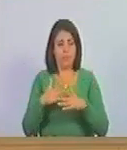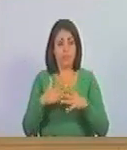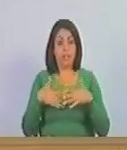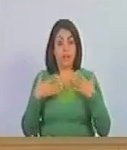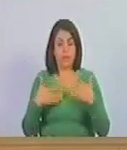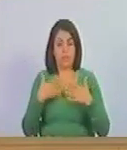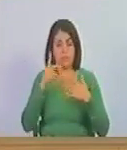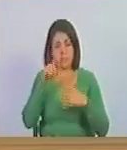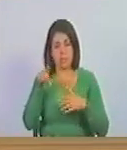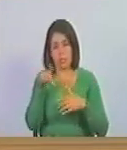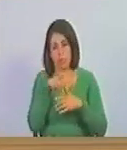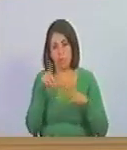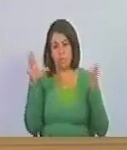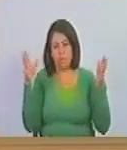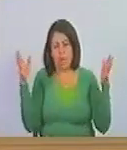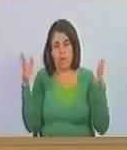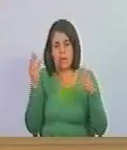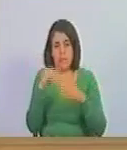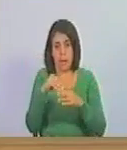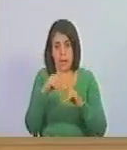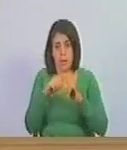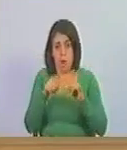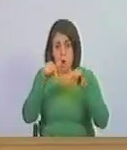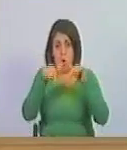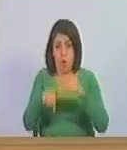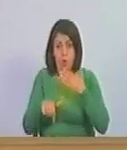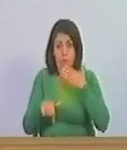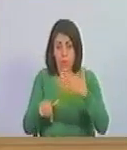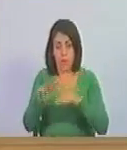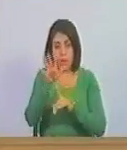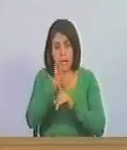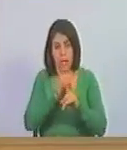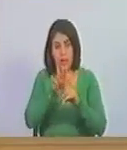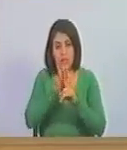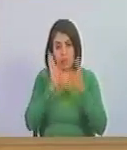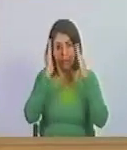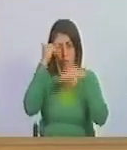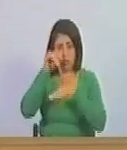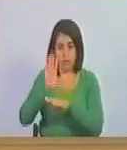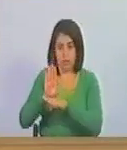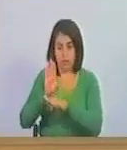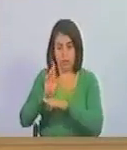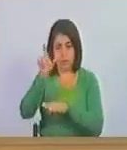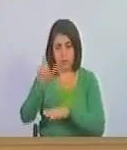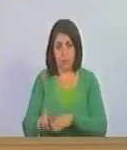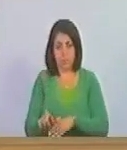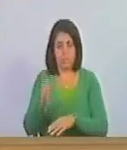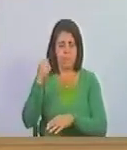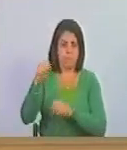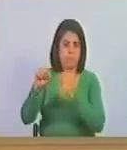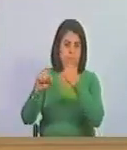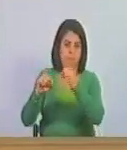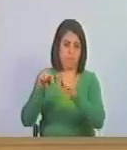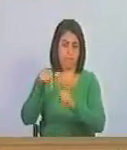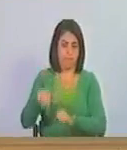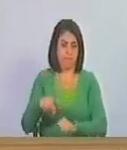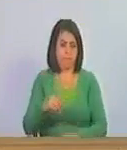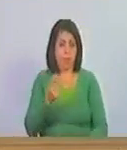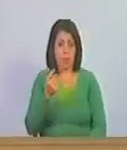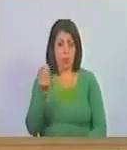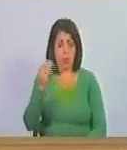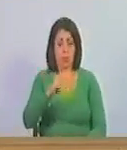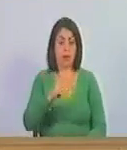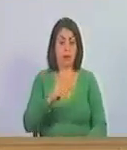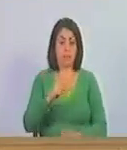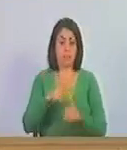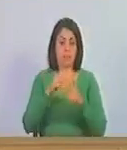inmenso cuando no lo tienes hoy Caracas reclama más cariño y atención del que la cuida y del que la descuida un poco más